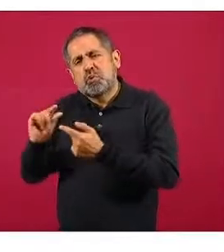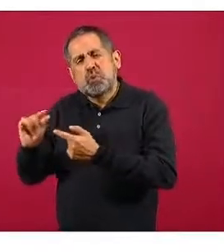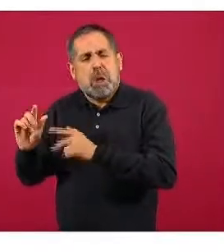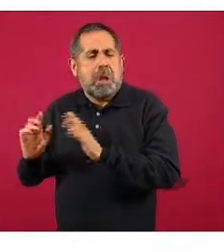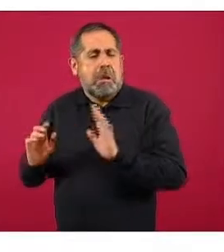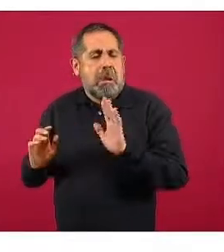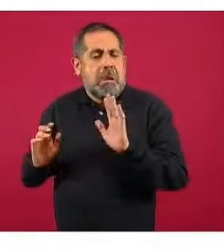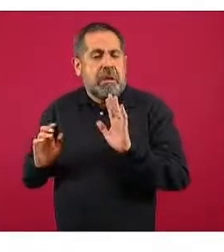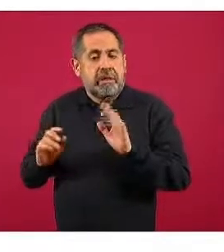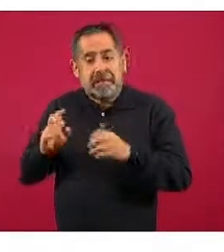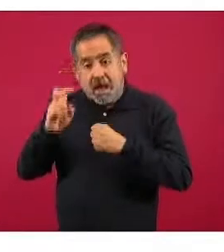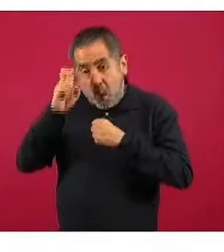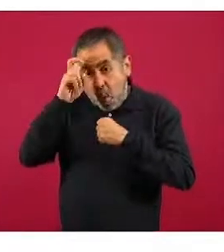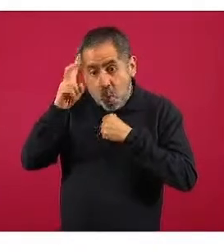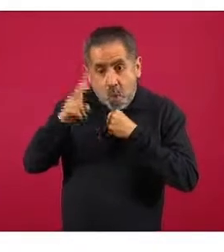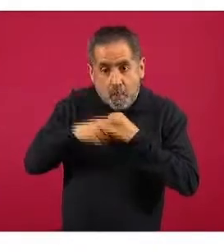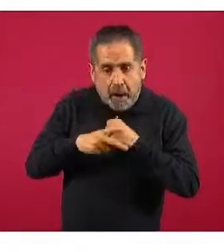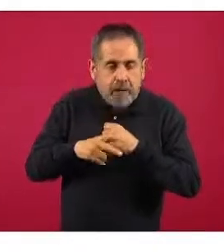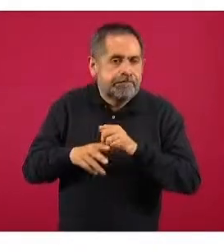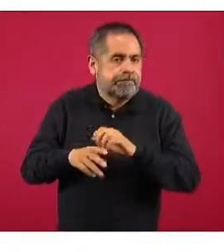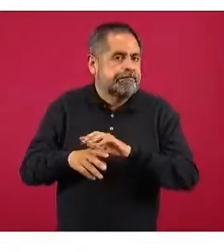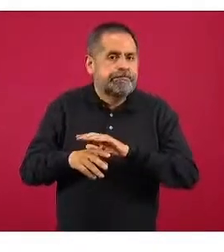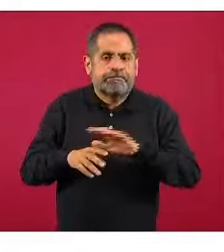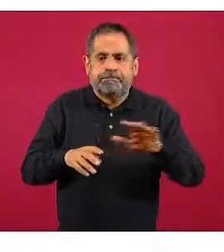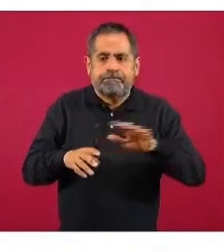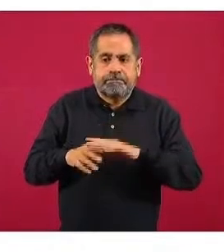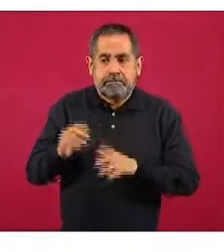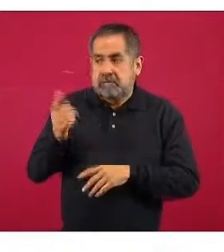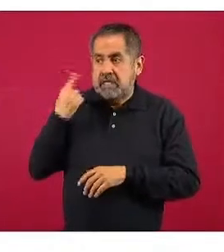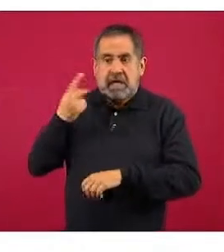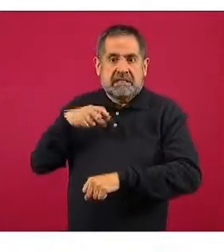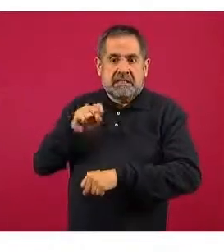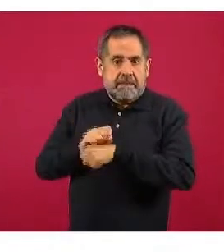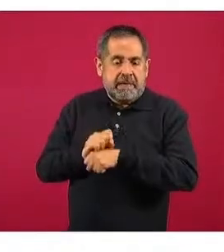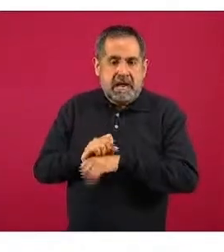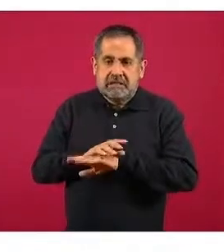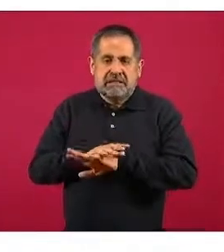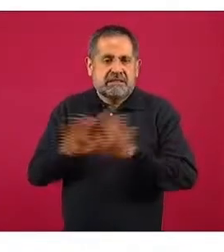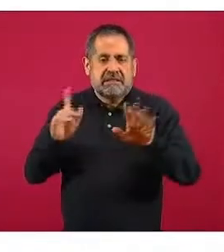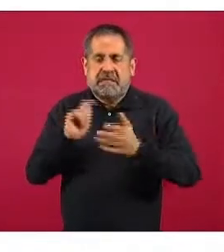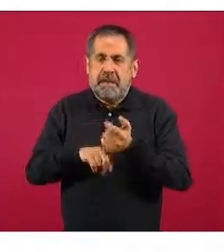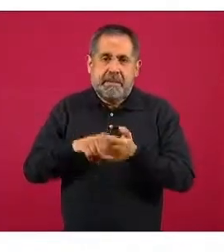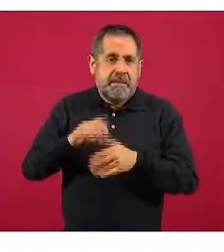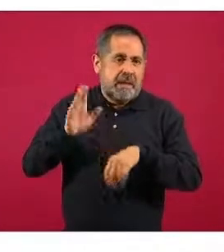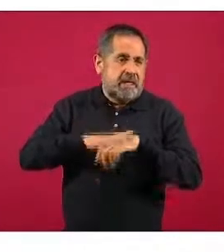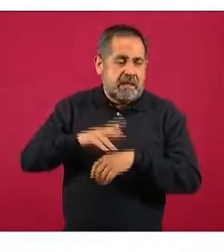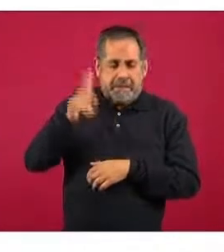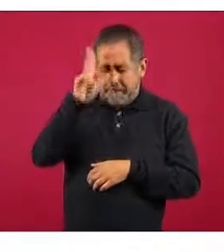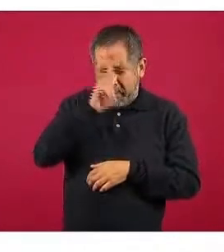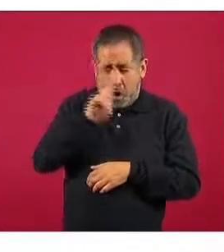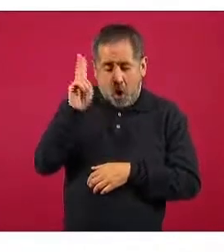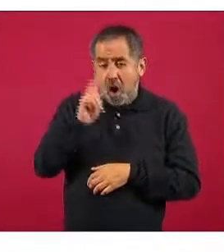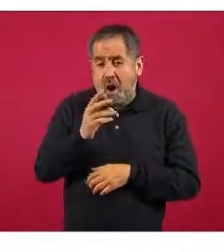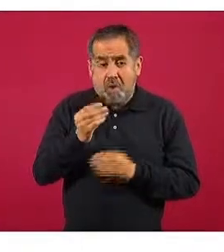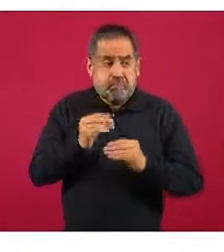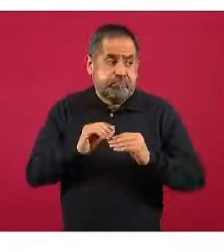vemos cómo Europa ha tenido en las últimas semanas una importante y lamentable